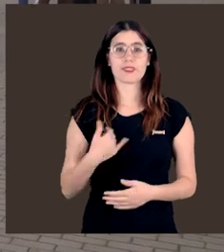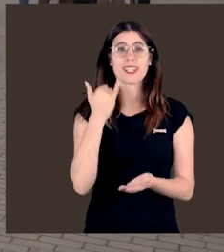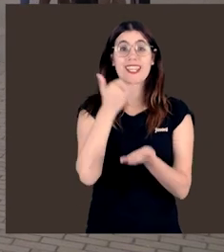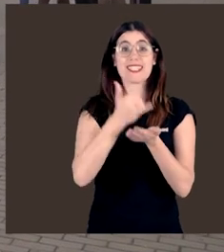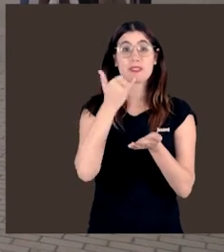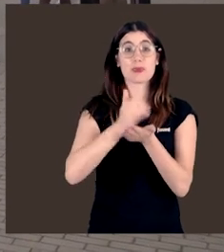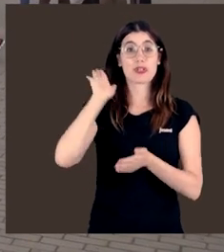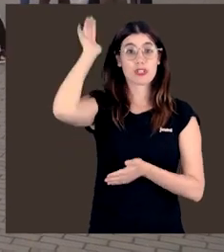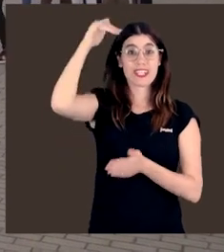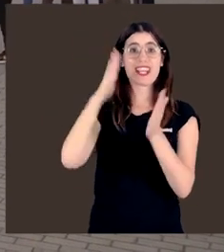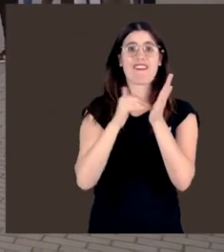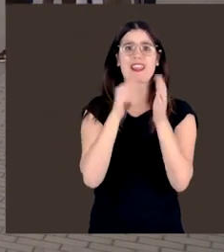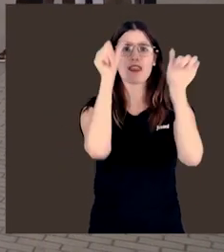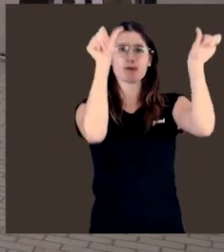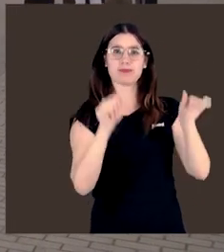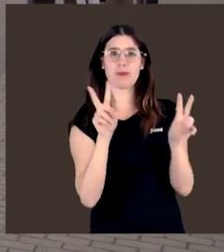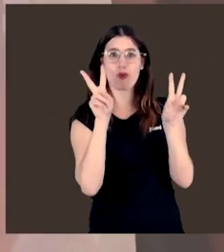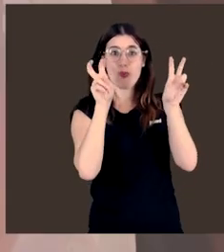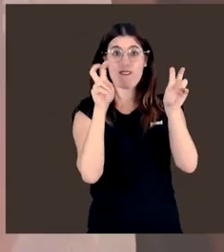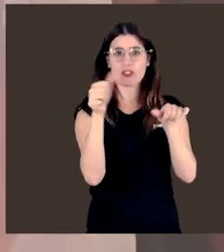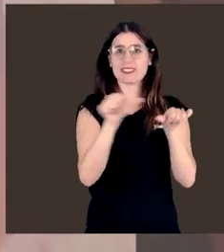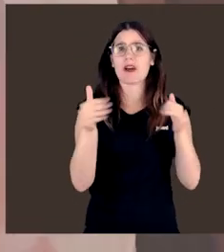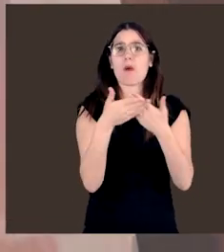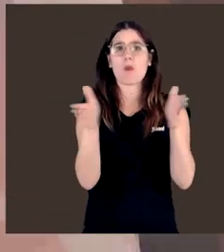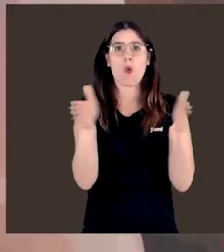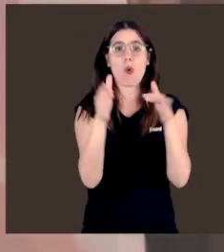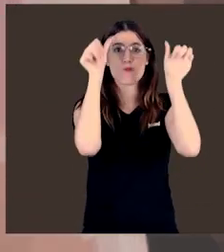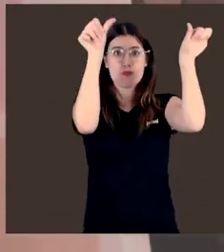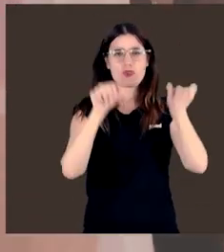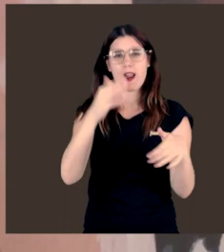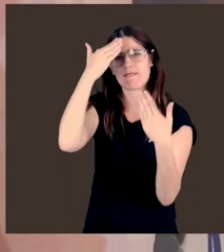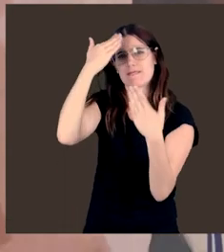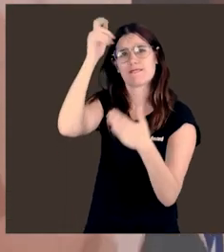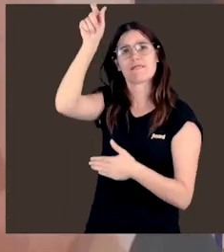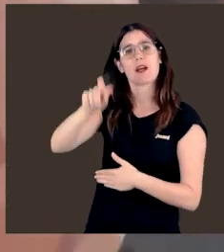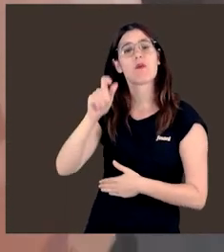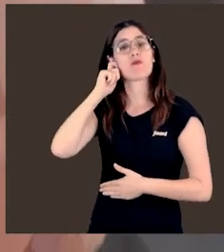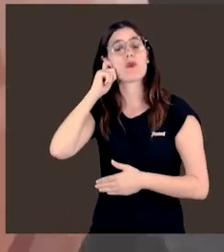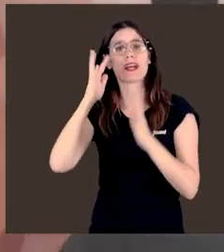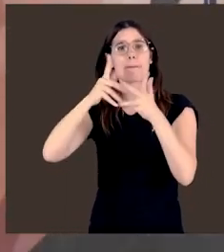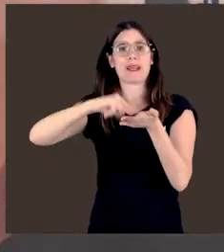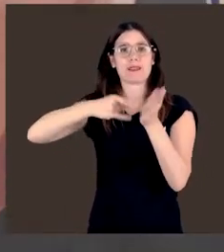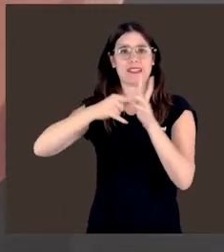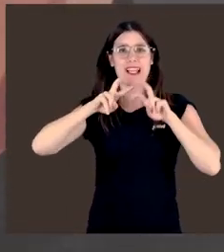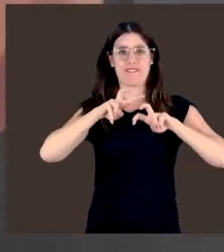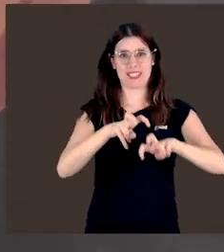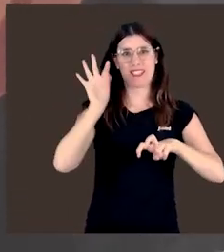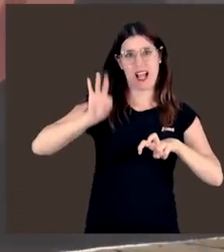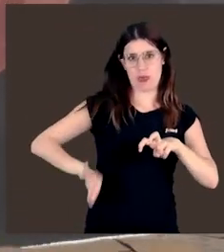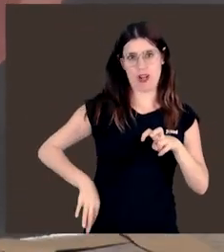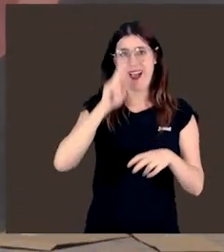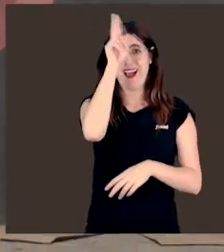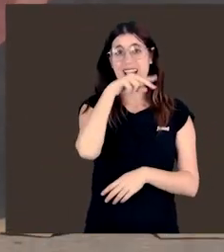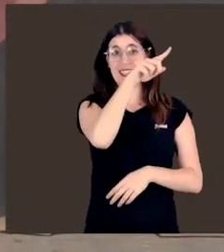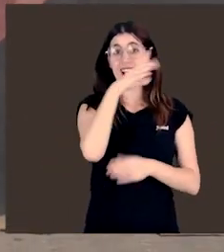El IES Consellería, en Valencia, ha estrenado imagen. Esta semana se ha inaugurado el mural homenaje a la matemática e investigadora